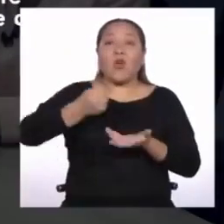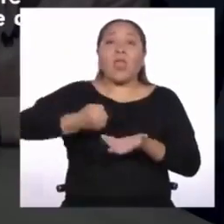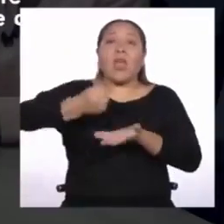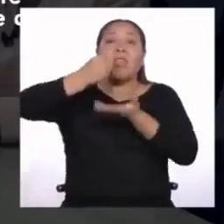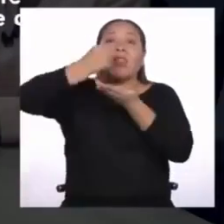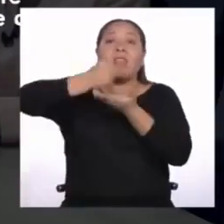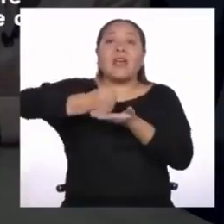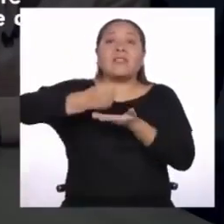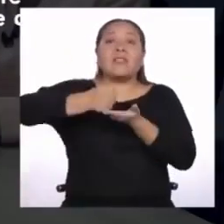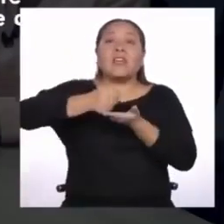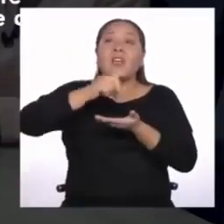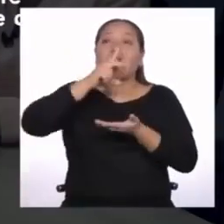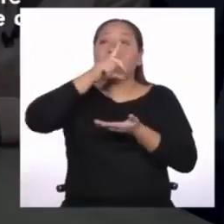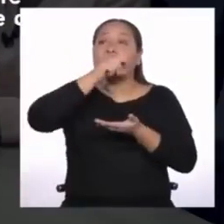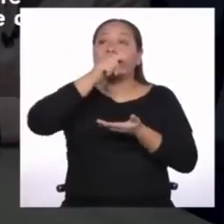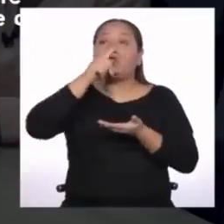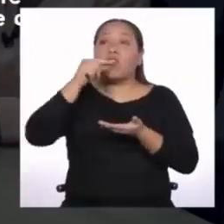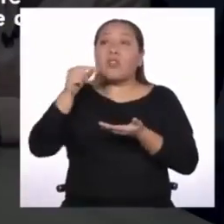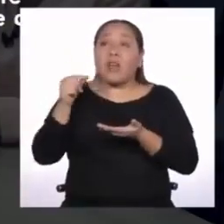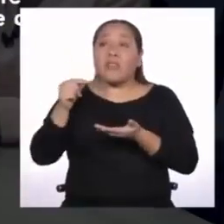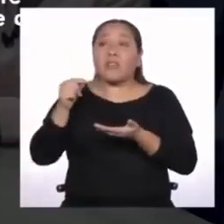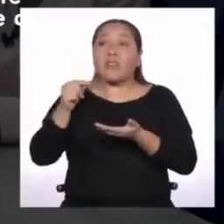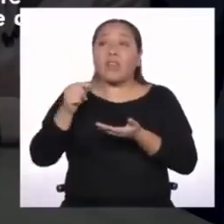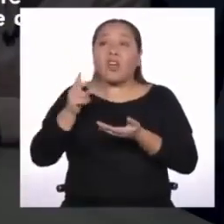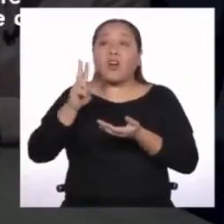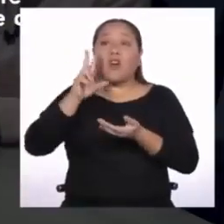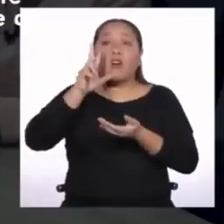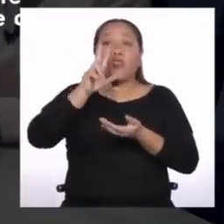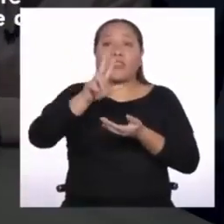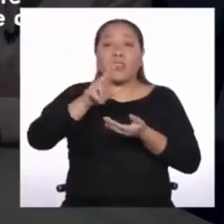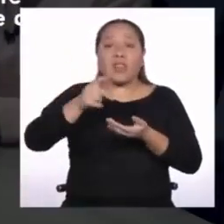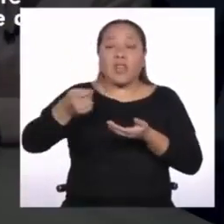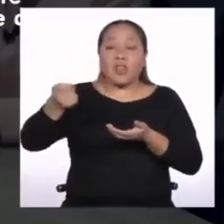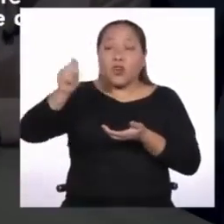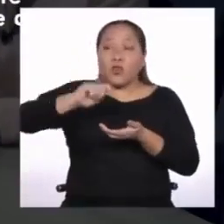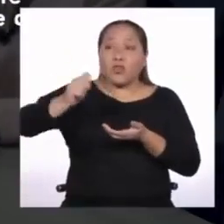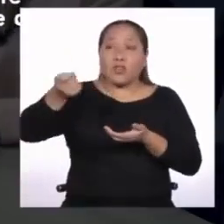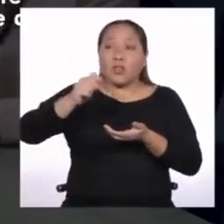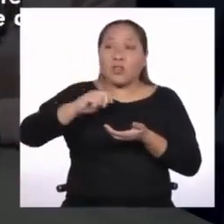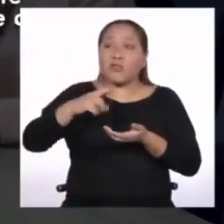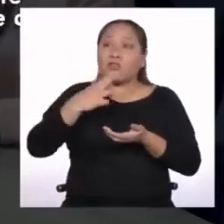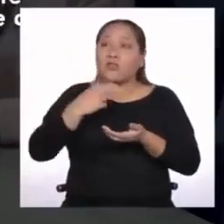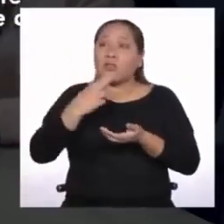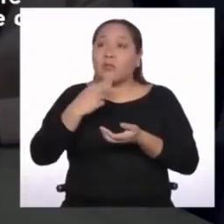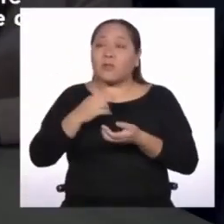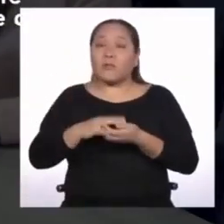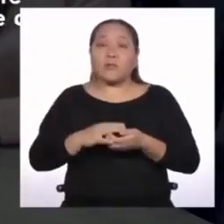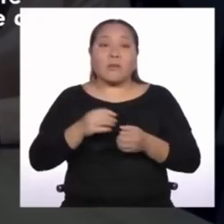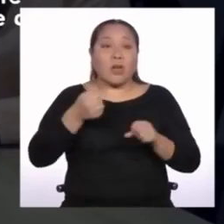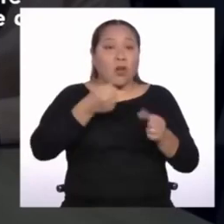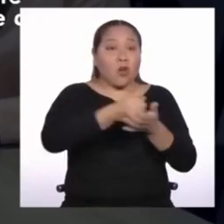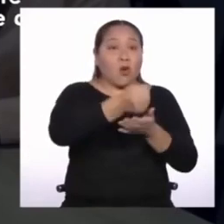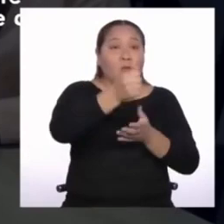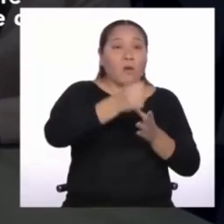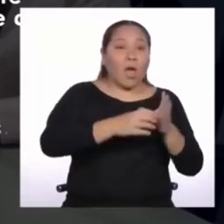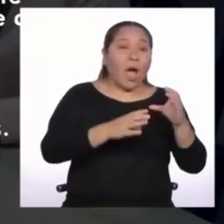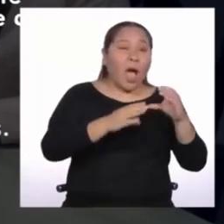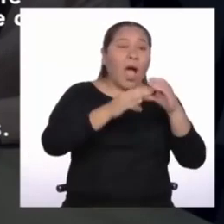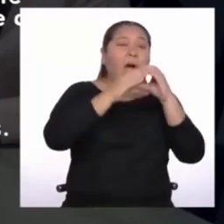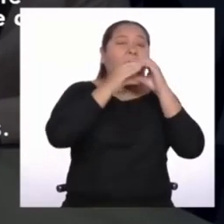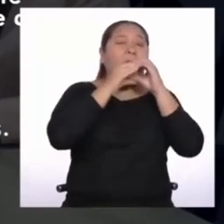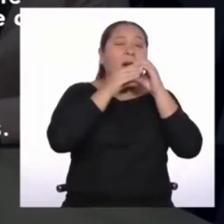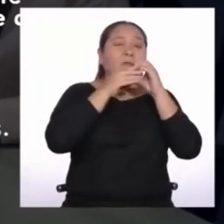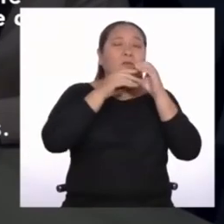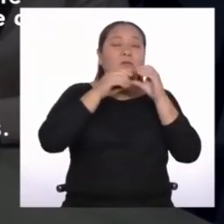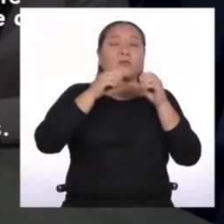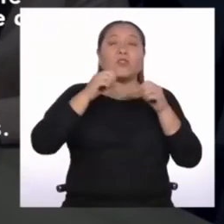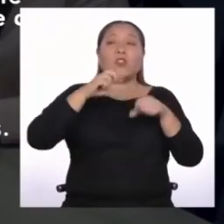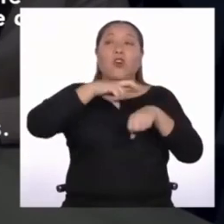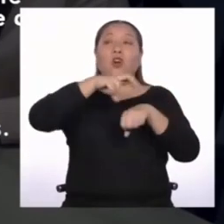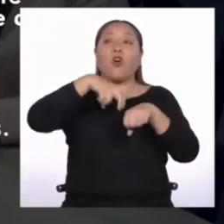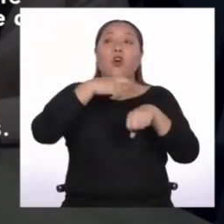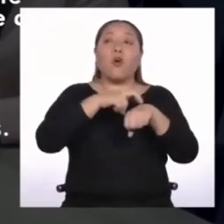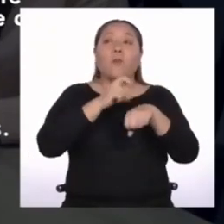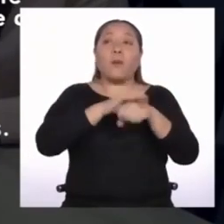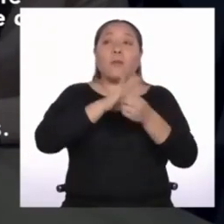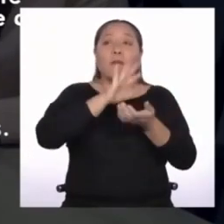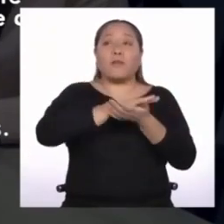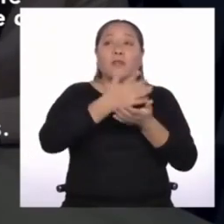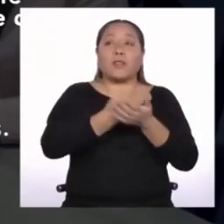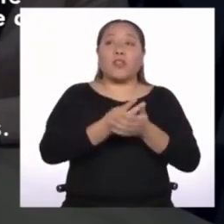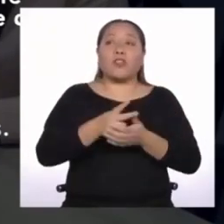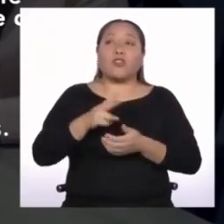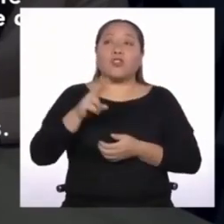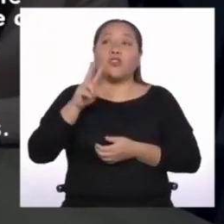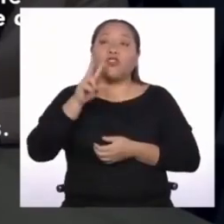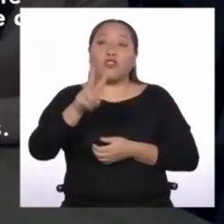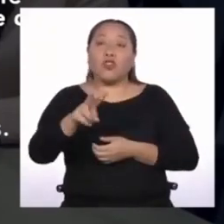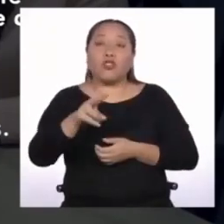De ahí viniendo para acá me di un poquito de hambre y justo pasé, vi una hamburguesa, me compré una hamburguesa con papas fritas, una gaseosa chica, no hay que abusar tampoco